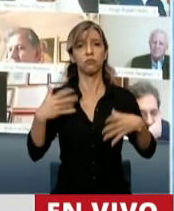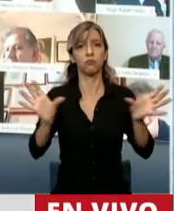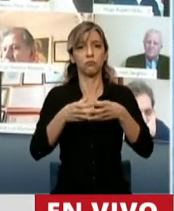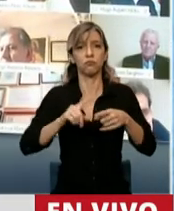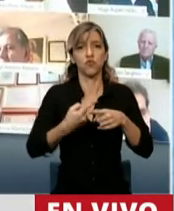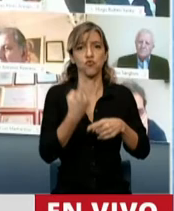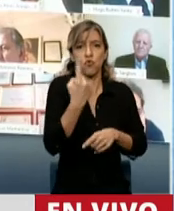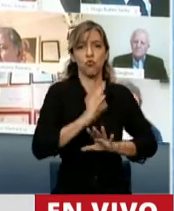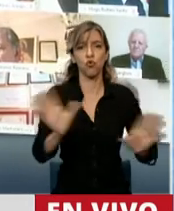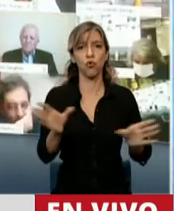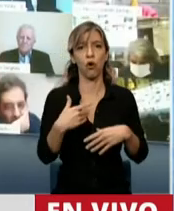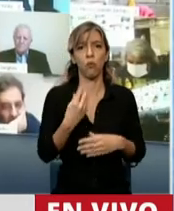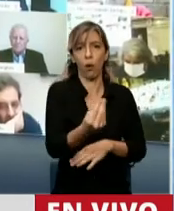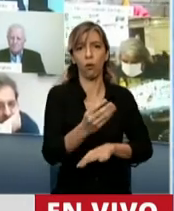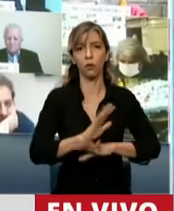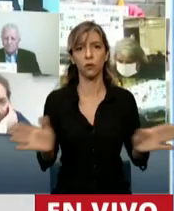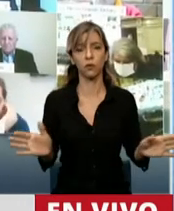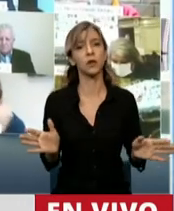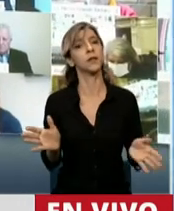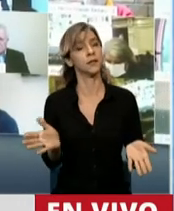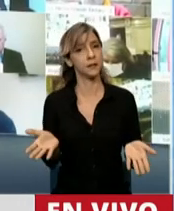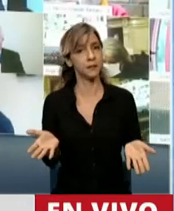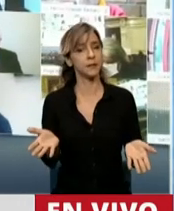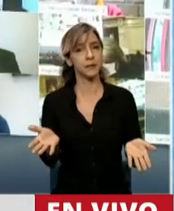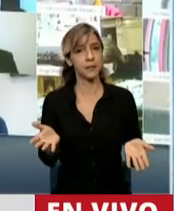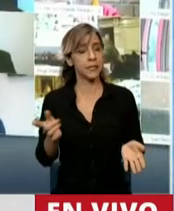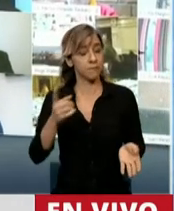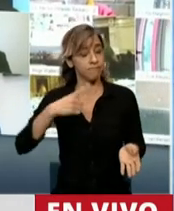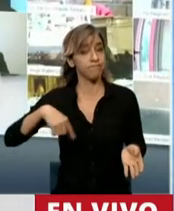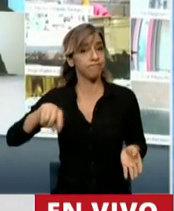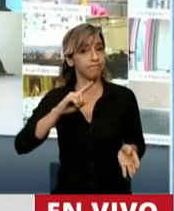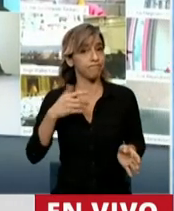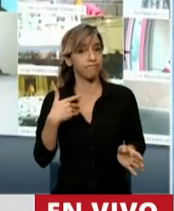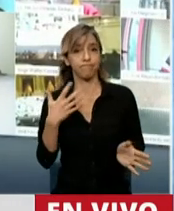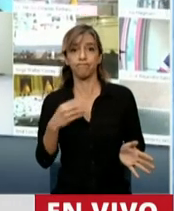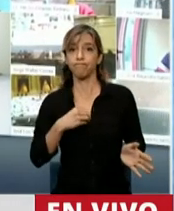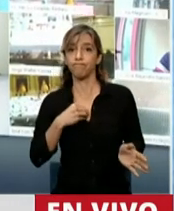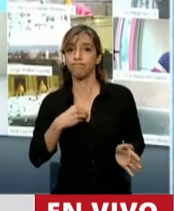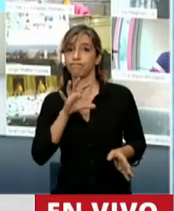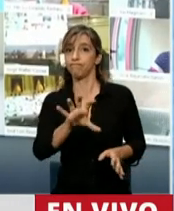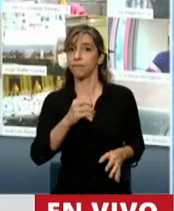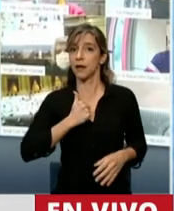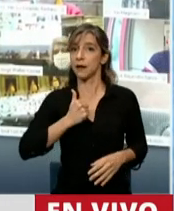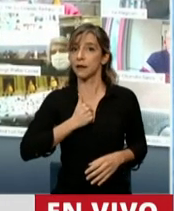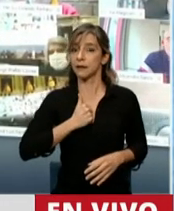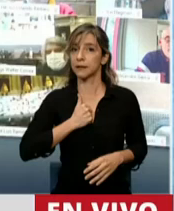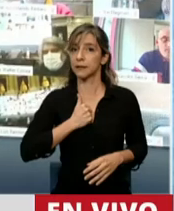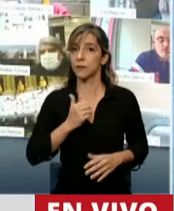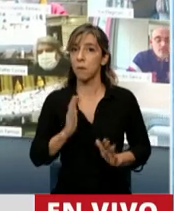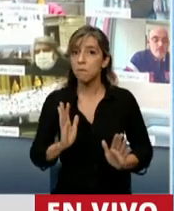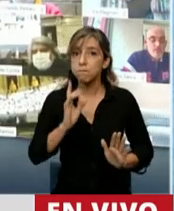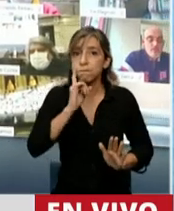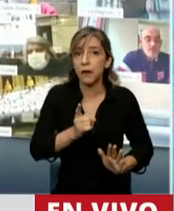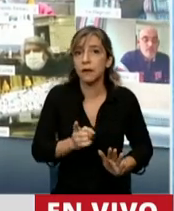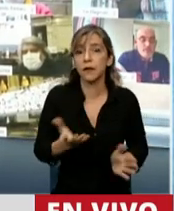político. Corremos el riesgo, señor presidente, de que Catamarca se convierta como otras